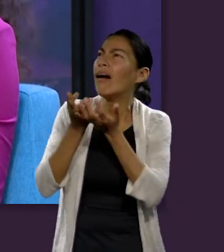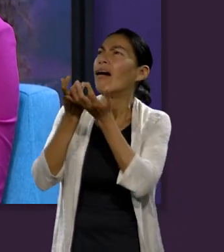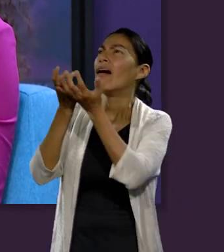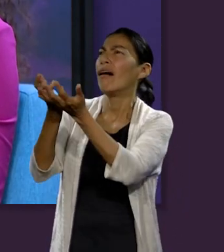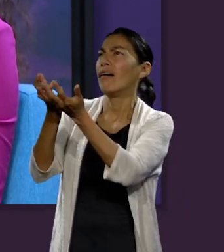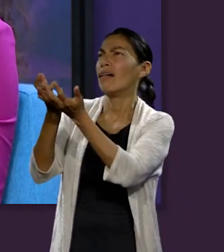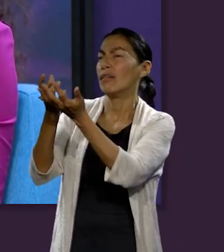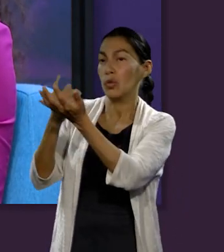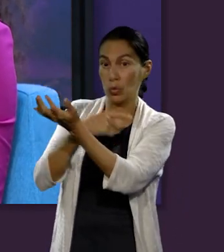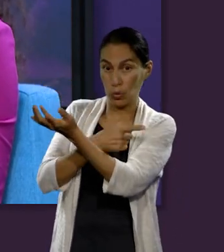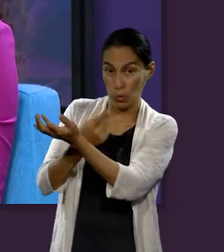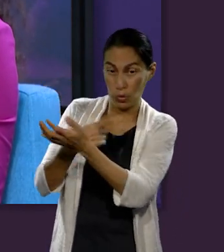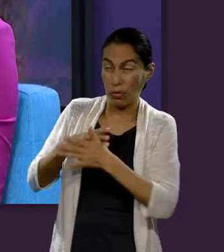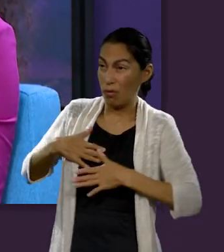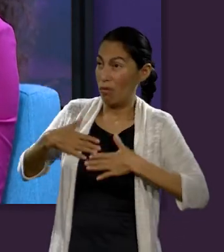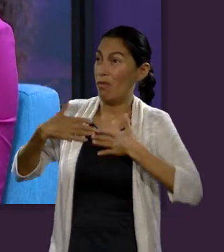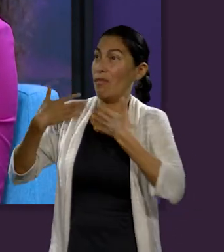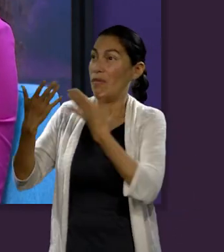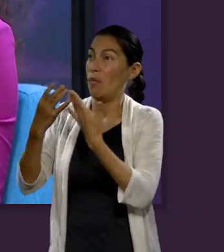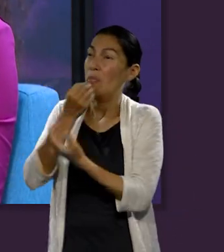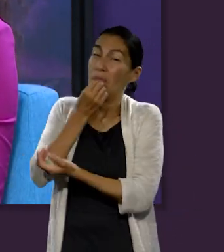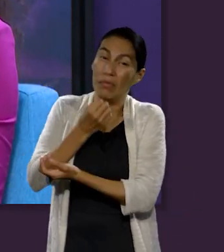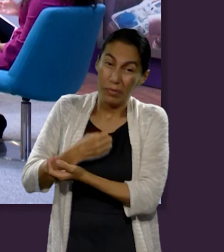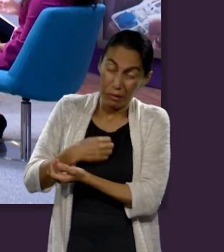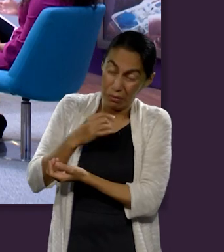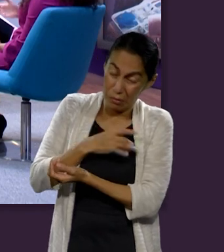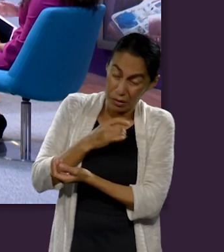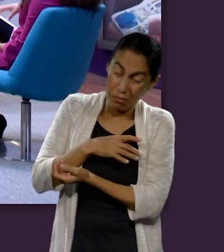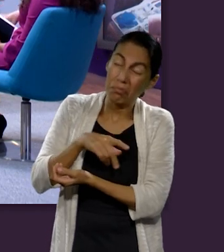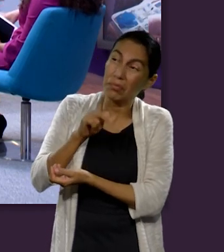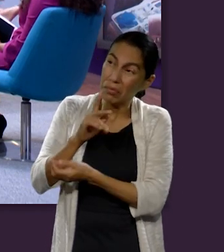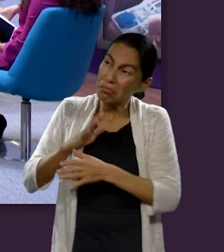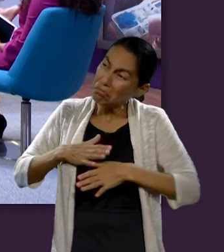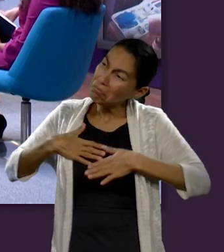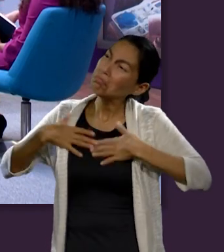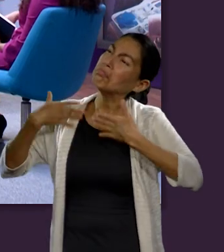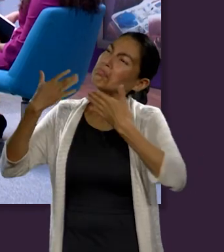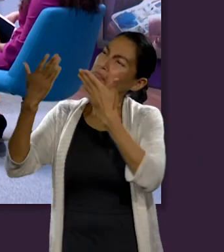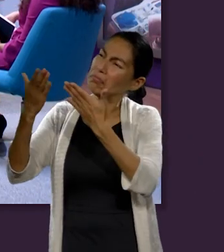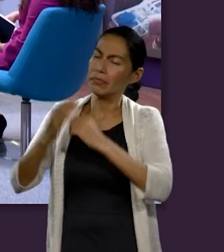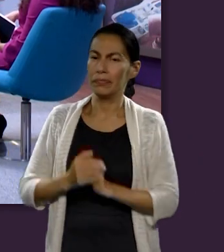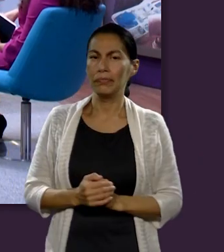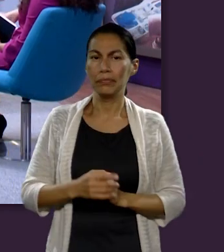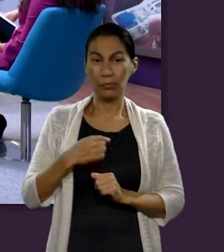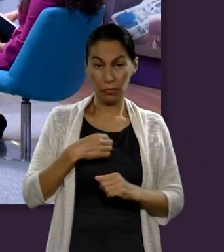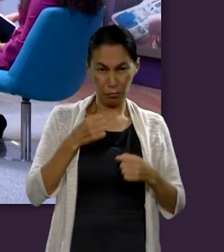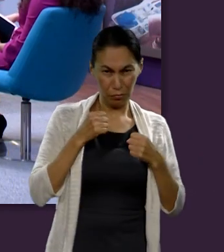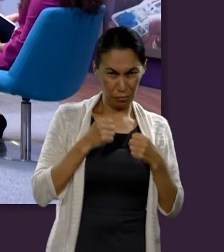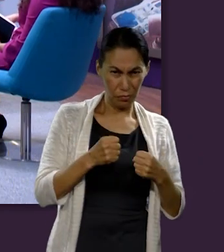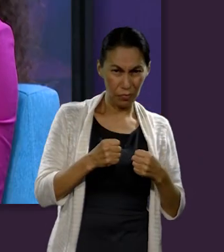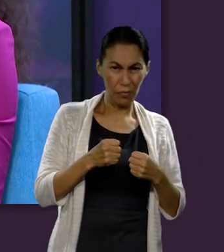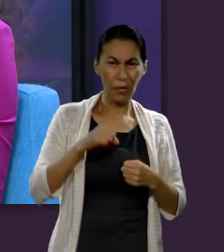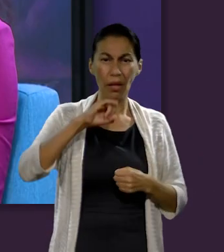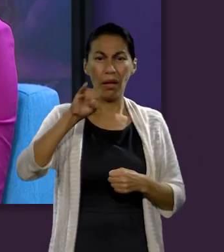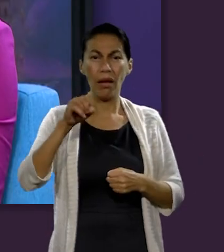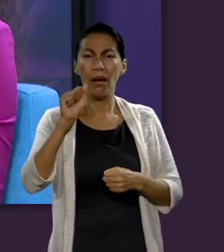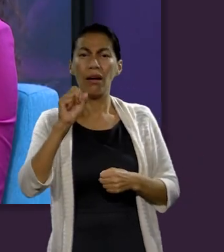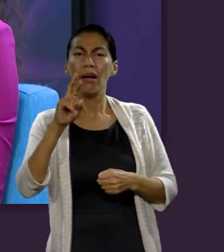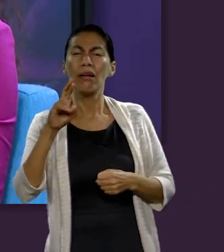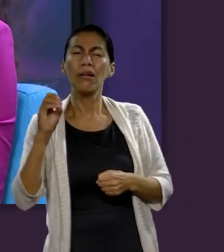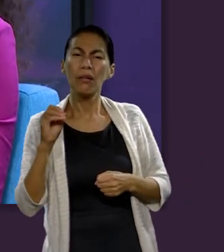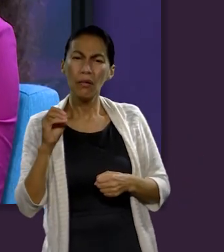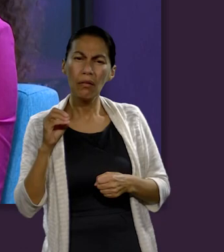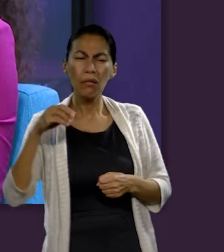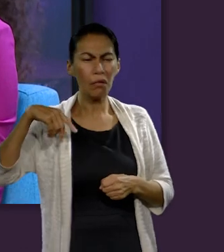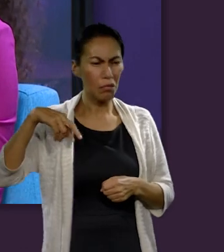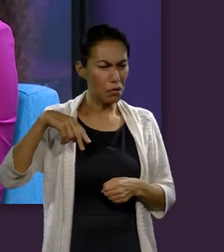podemos confiar a pesar del temor. ¿Qué fue lo que ocurrió con Jairo? Yo estoy segura que Jairo iba